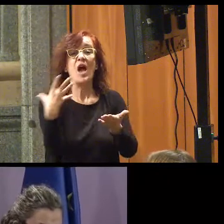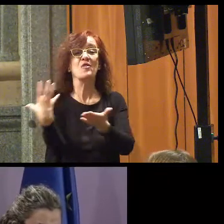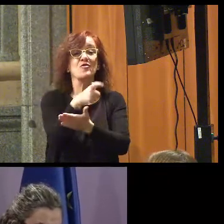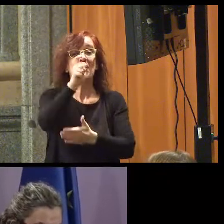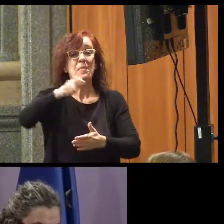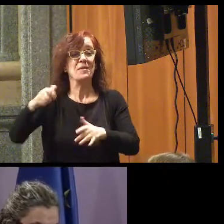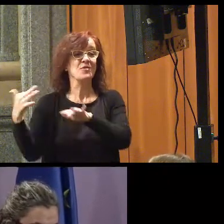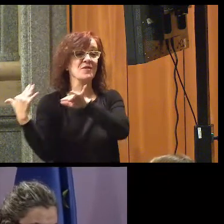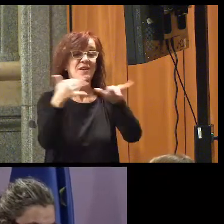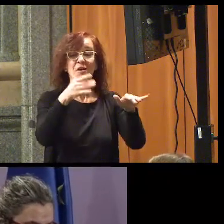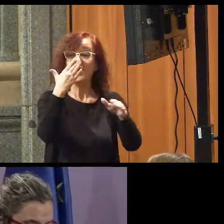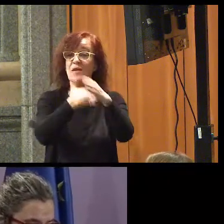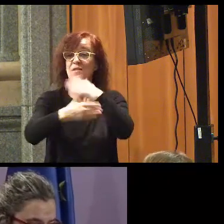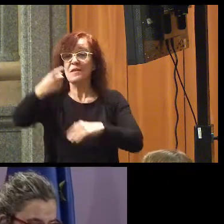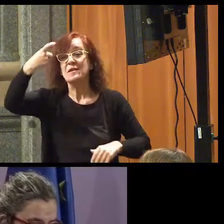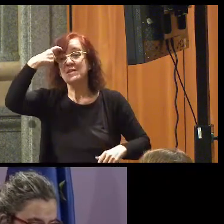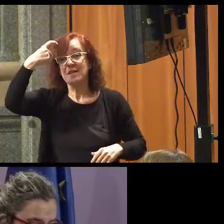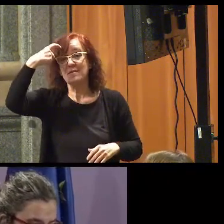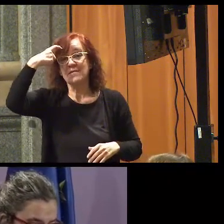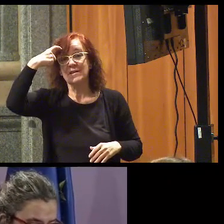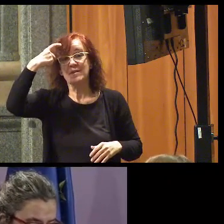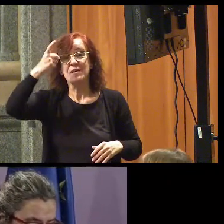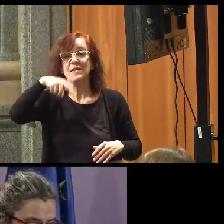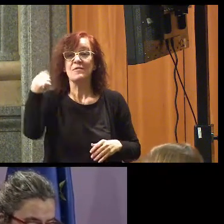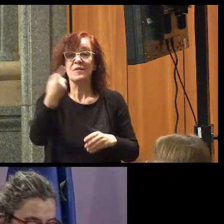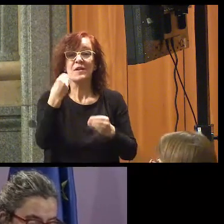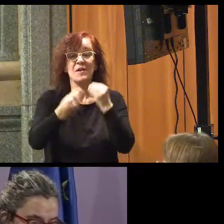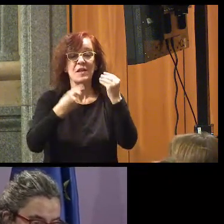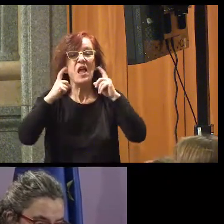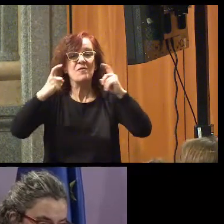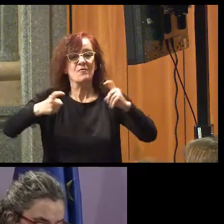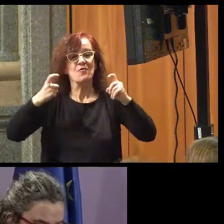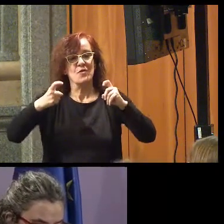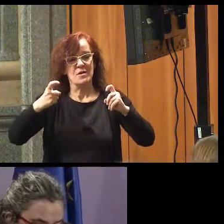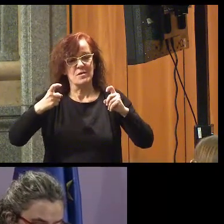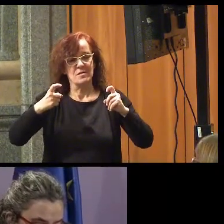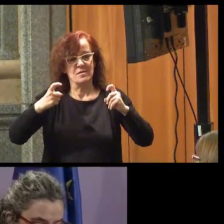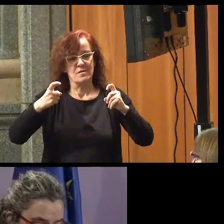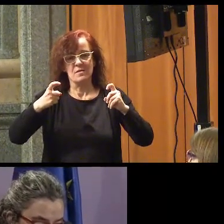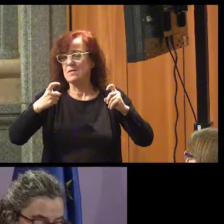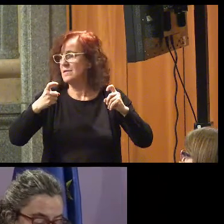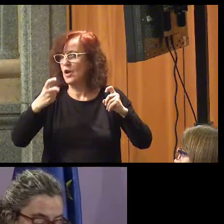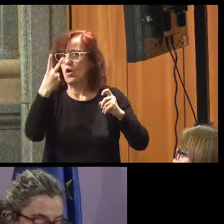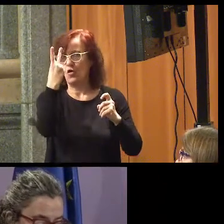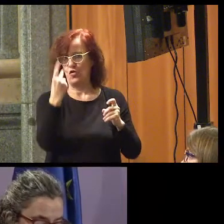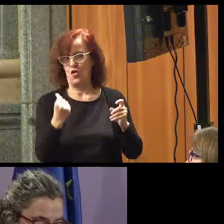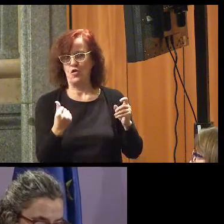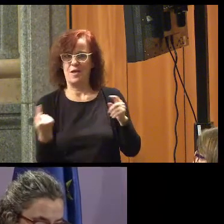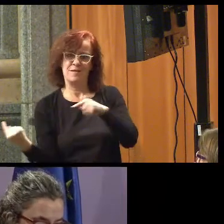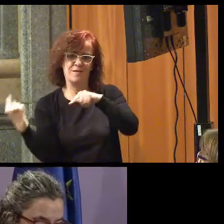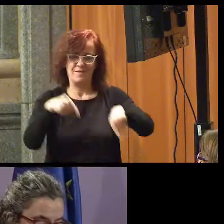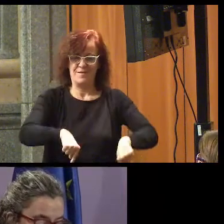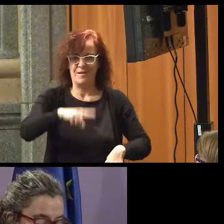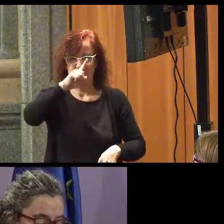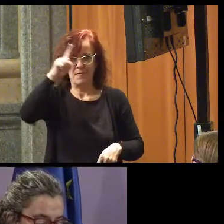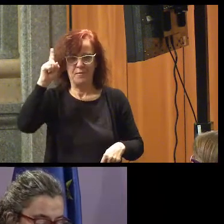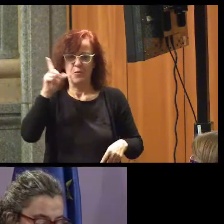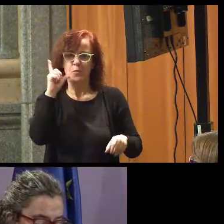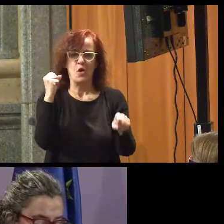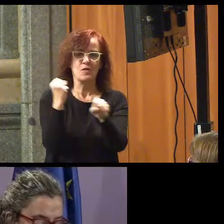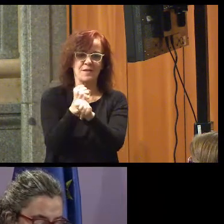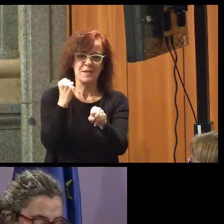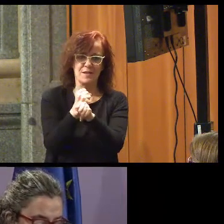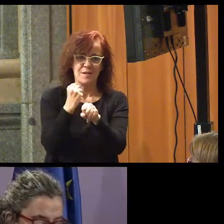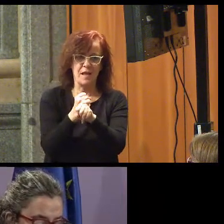personas con discapacidad intelectual que habéis hecho el esfuerzo de venir estos dos días a Madrid. Por el trabajo